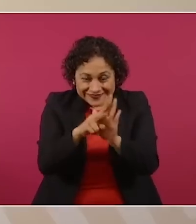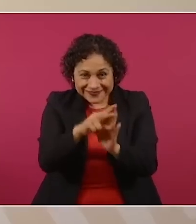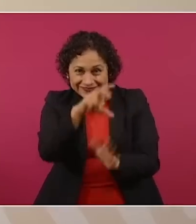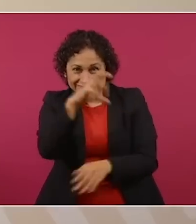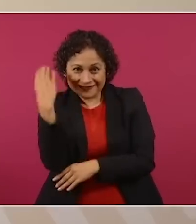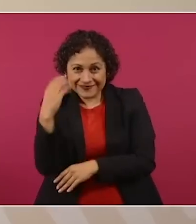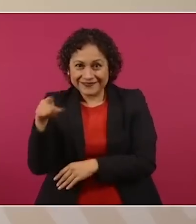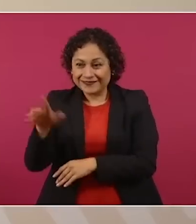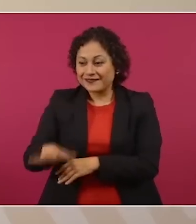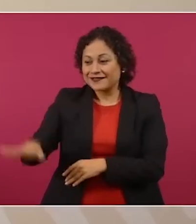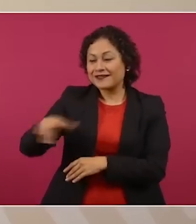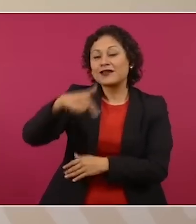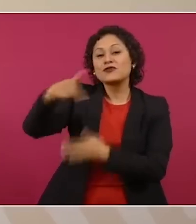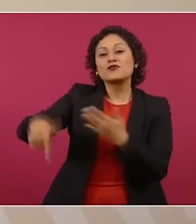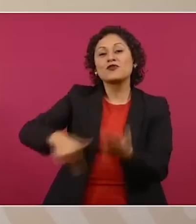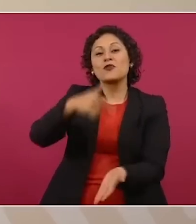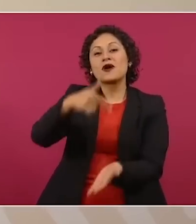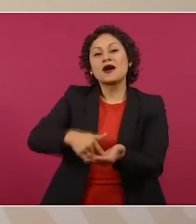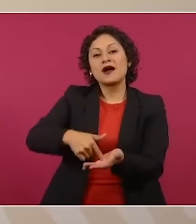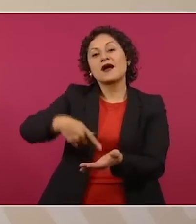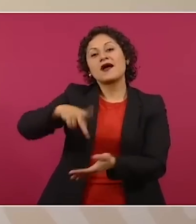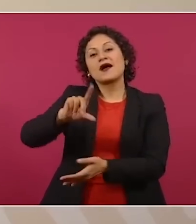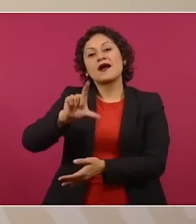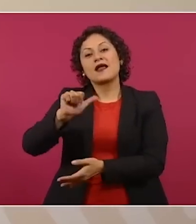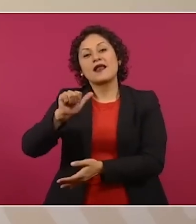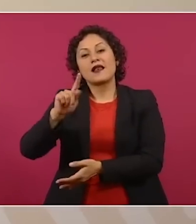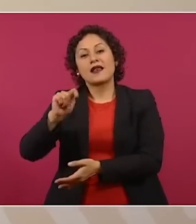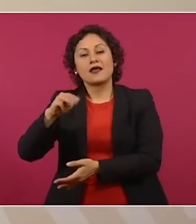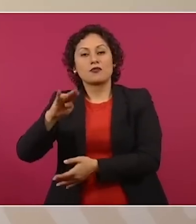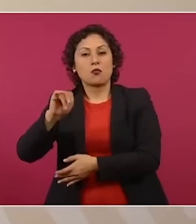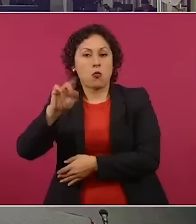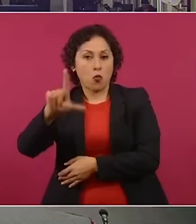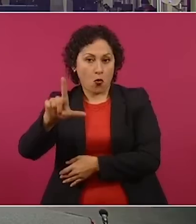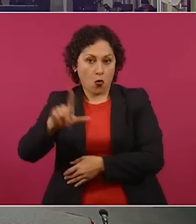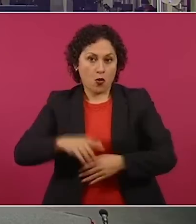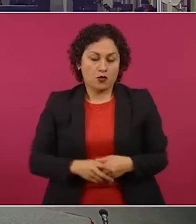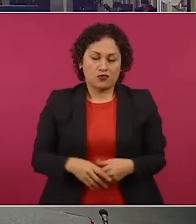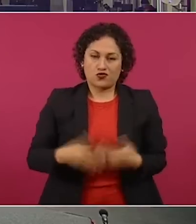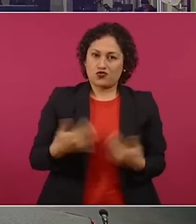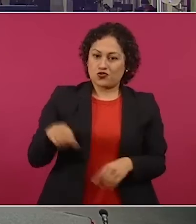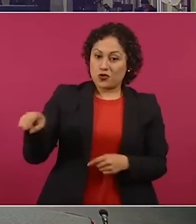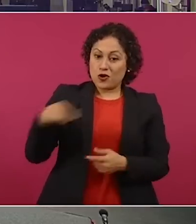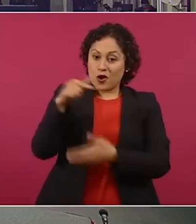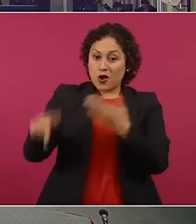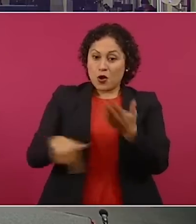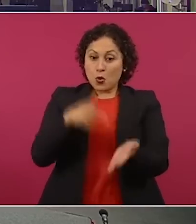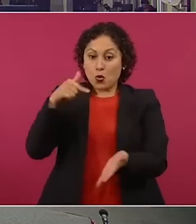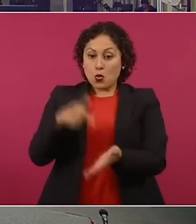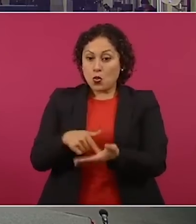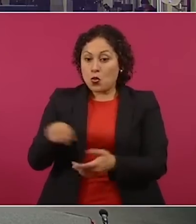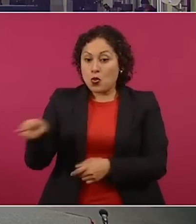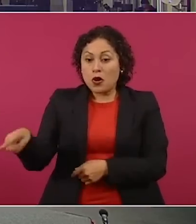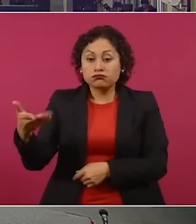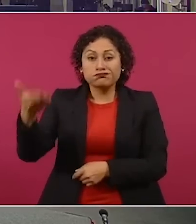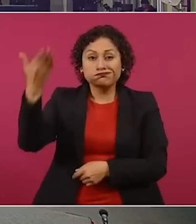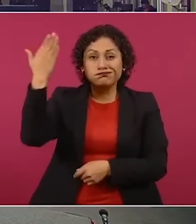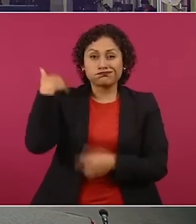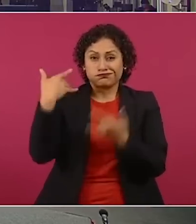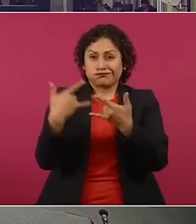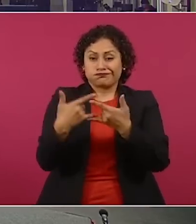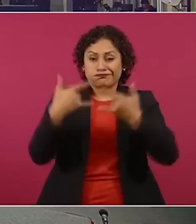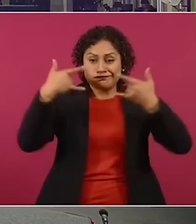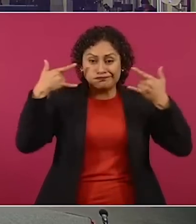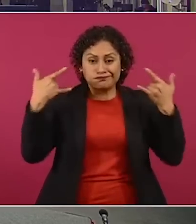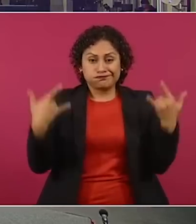que es donde floreció con esplendor